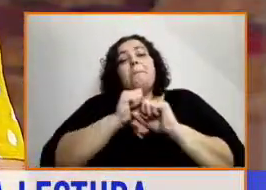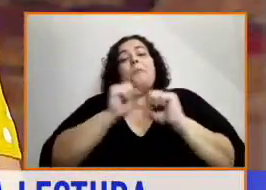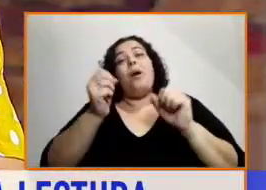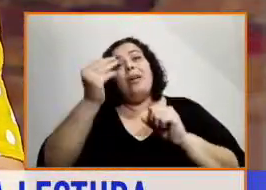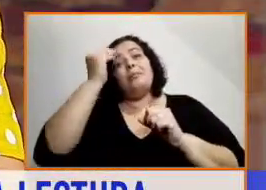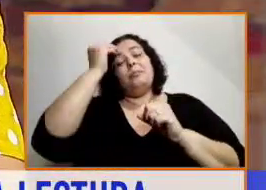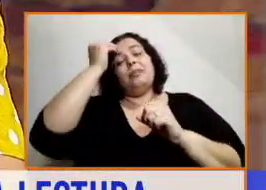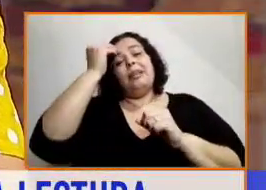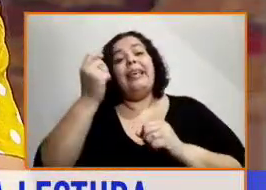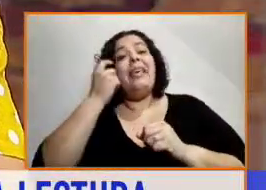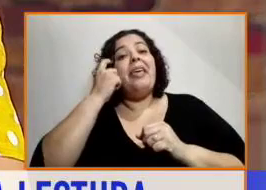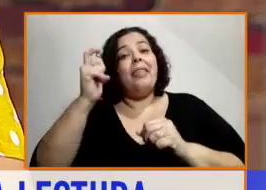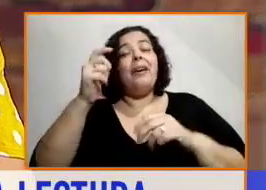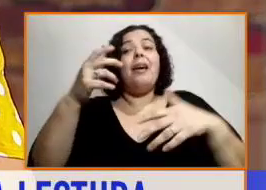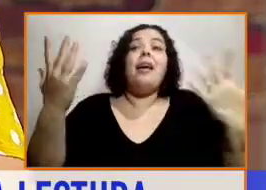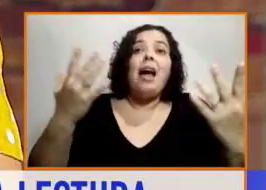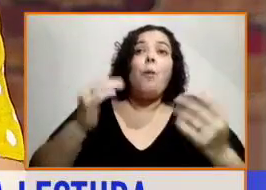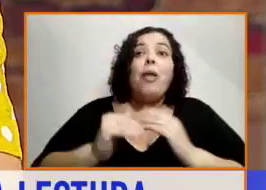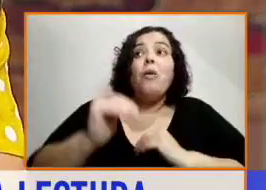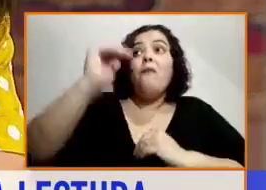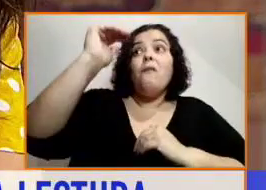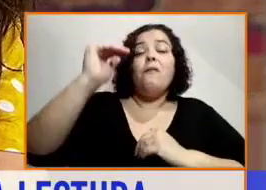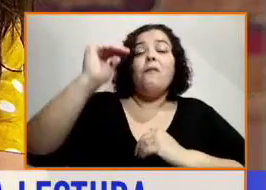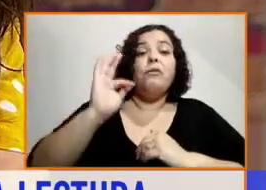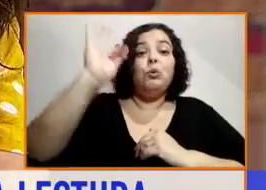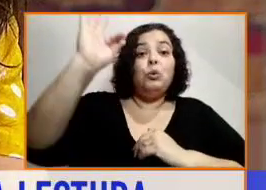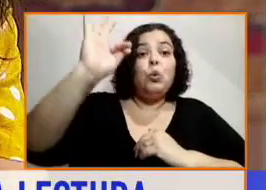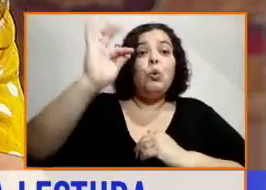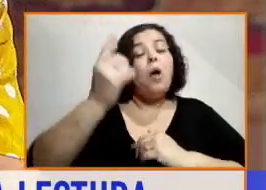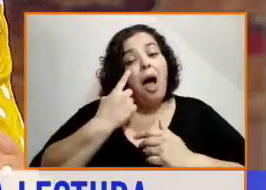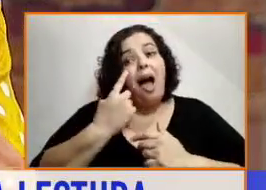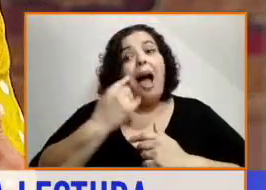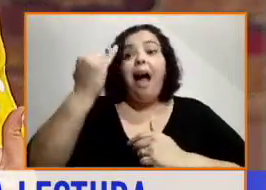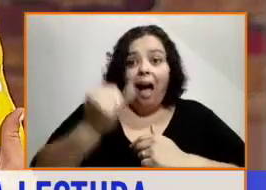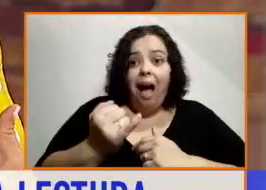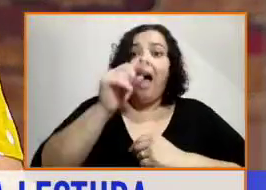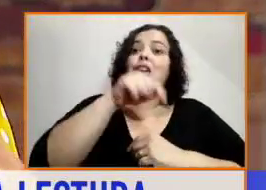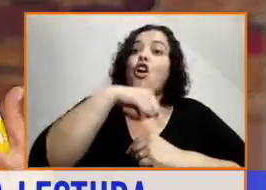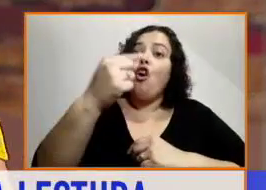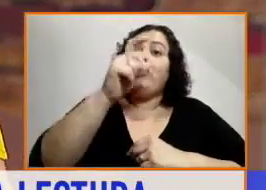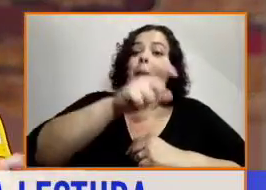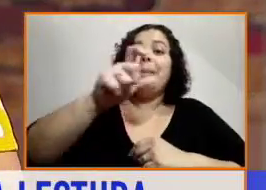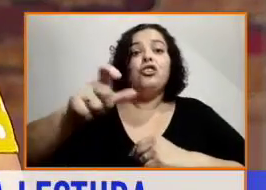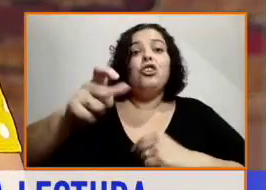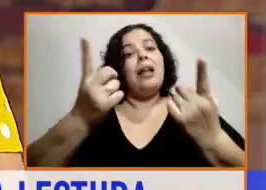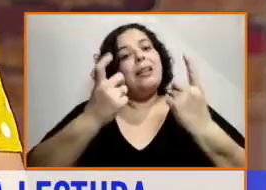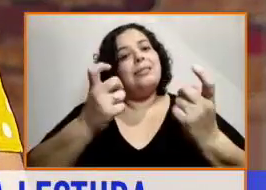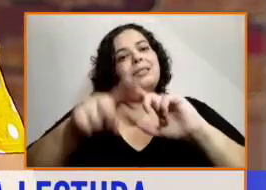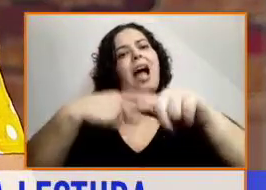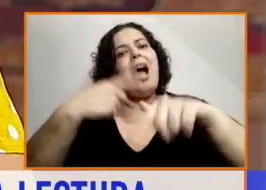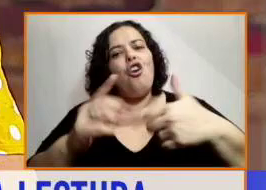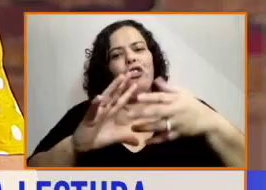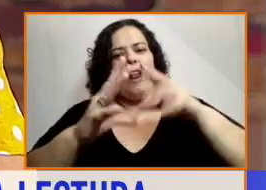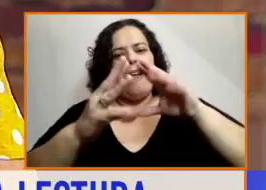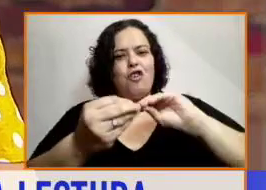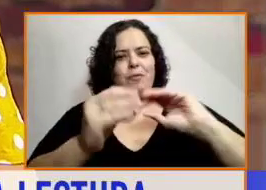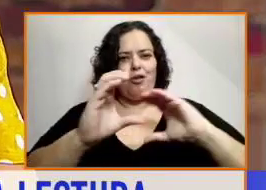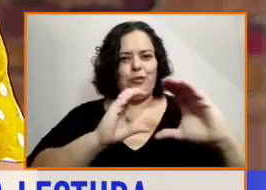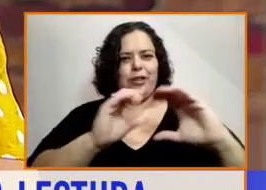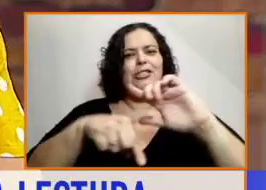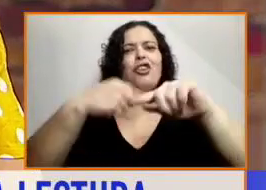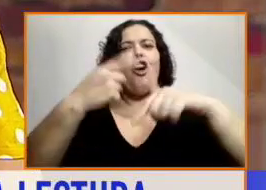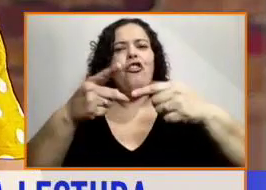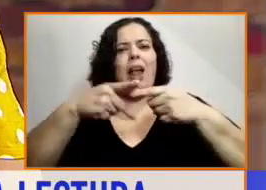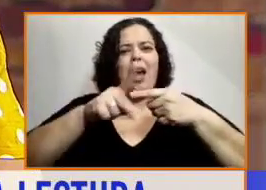que necesitan de otras herramientas. Entonces, no importa si después elige ser maestro, ingeniero, arquitecto, comunicador. Eso es muy interesante